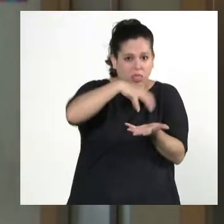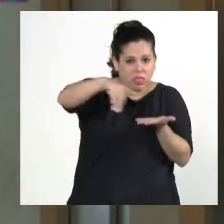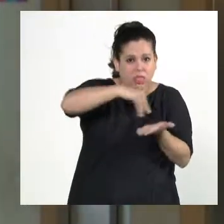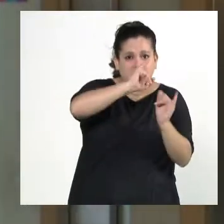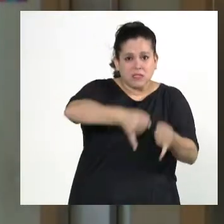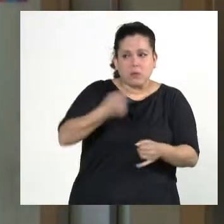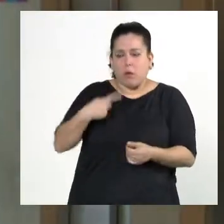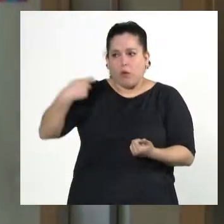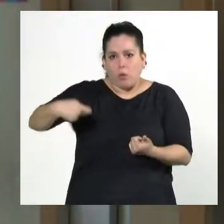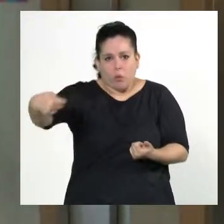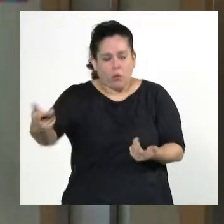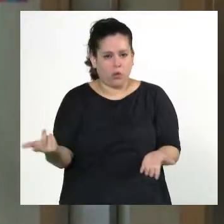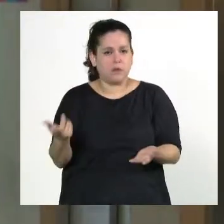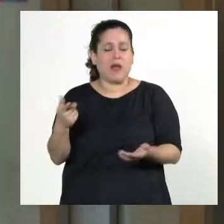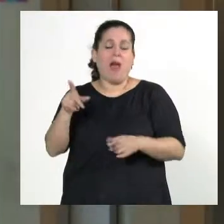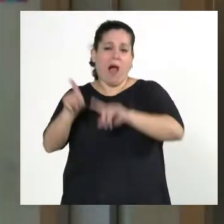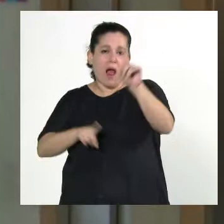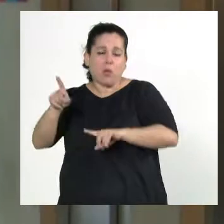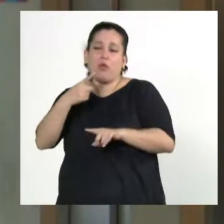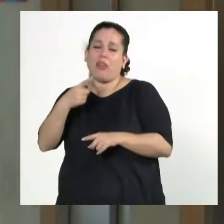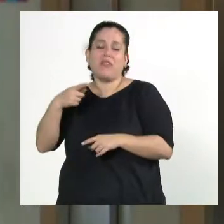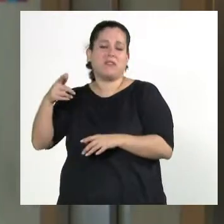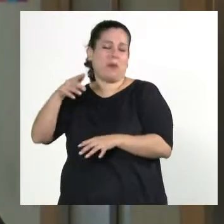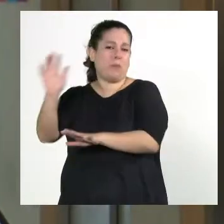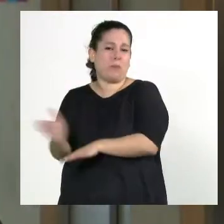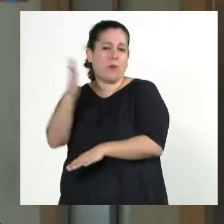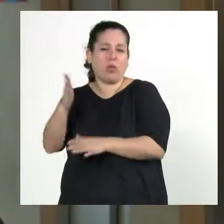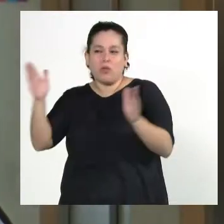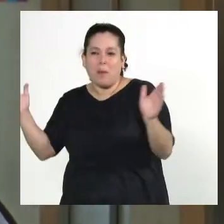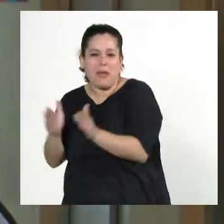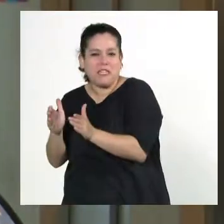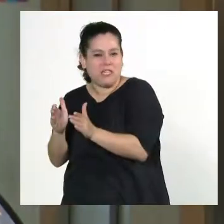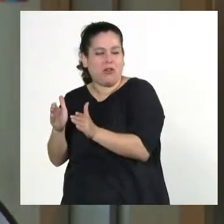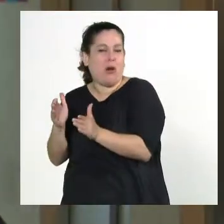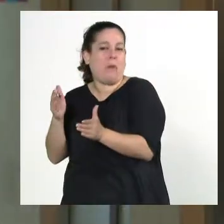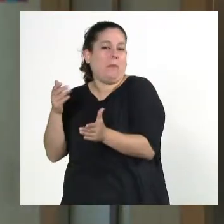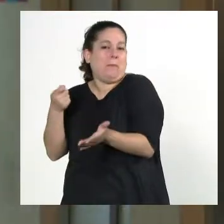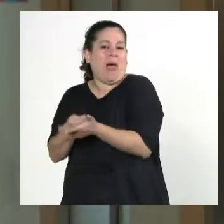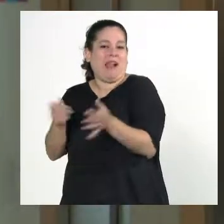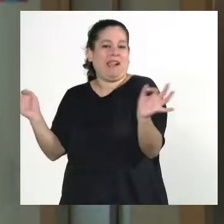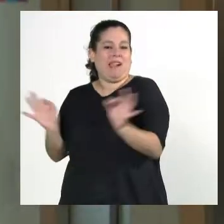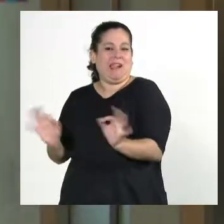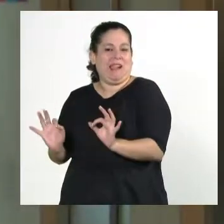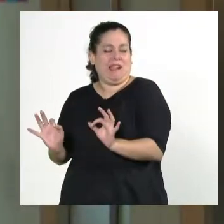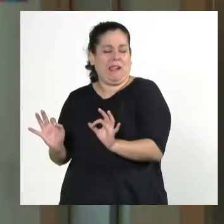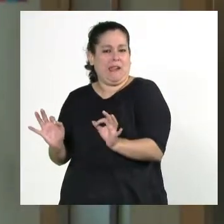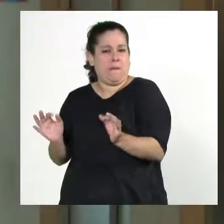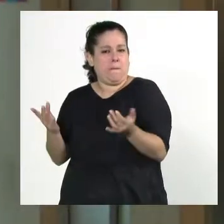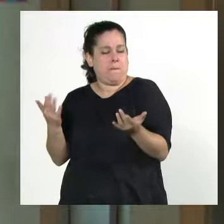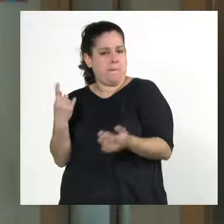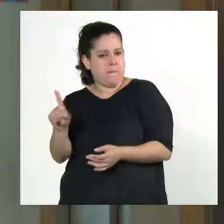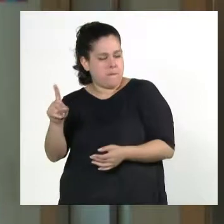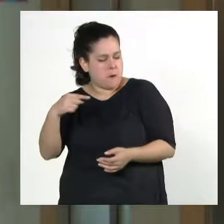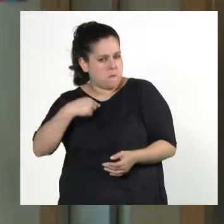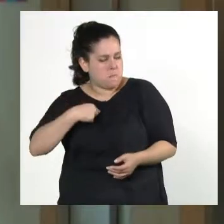tratando de eximir de este pago, y que solo paguen una vez la semilla a los productores más chicos. Pero a mí no me parece que